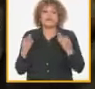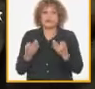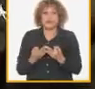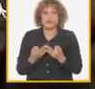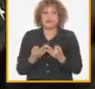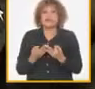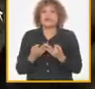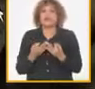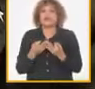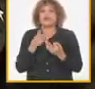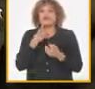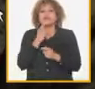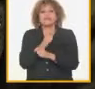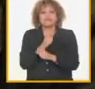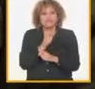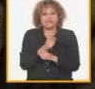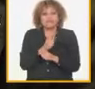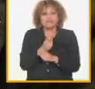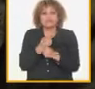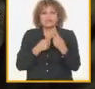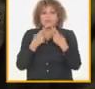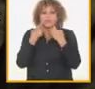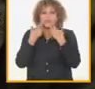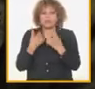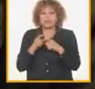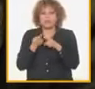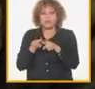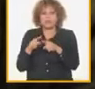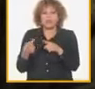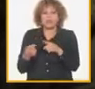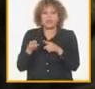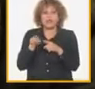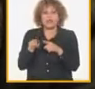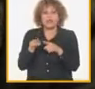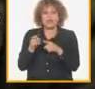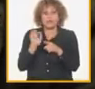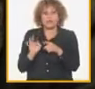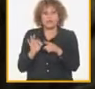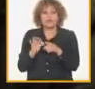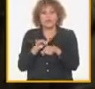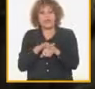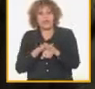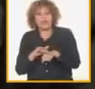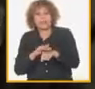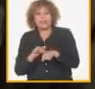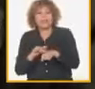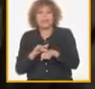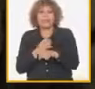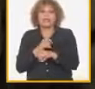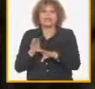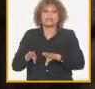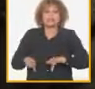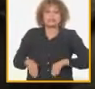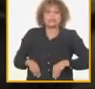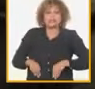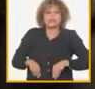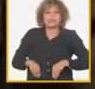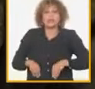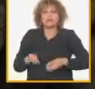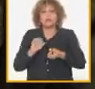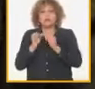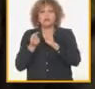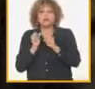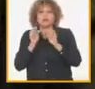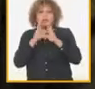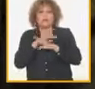herramientas necesarias porque todo eso es indicio y a veces la tolerancia la permisibilidad el no control de los